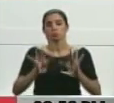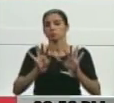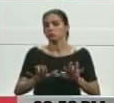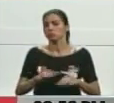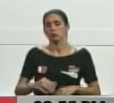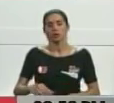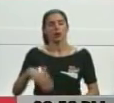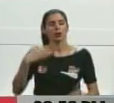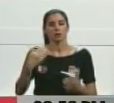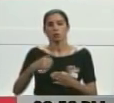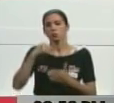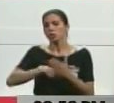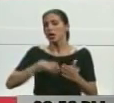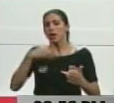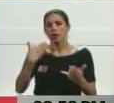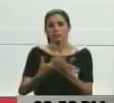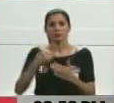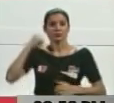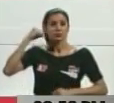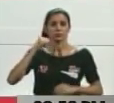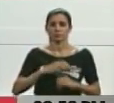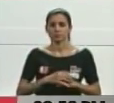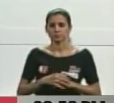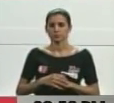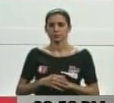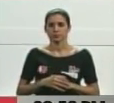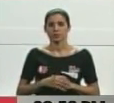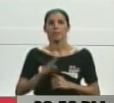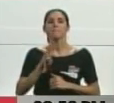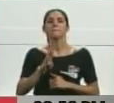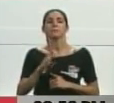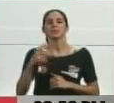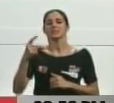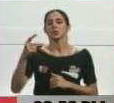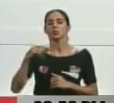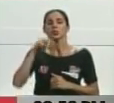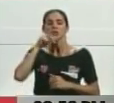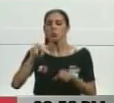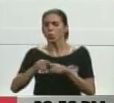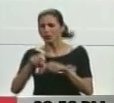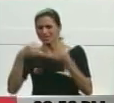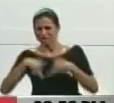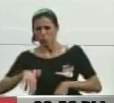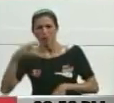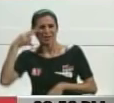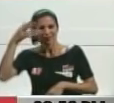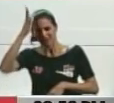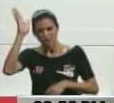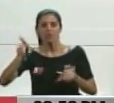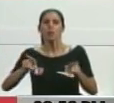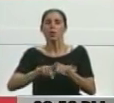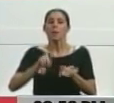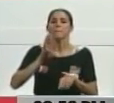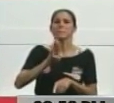El bisnieto, mire, el bisnieto se llama Matías, como el niño de Hernán. El bisnieto de